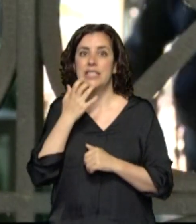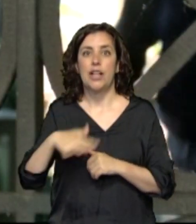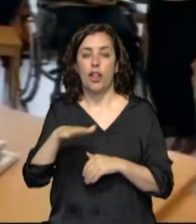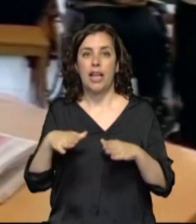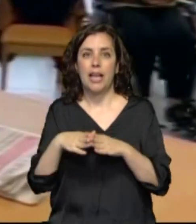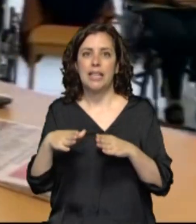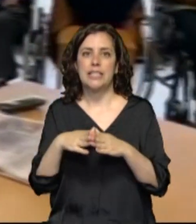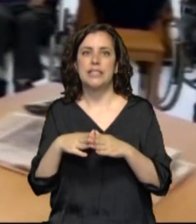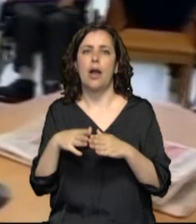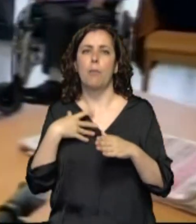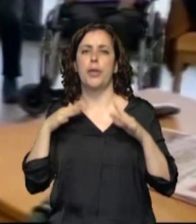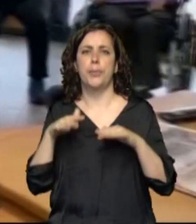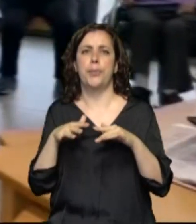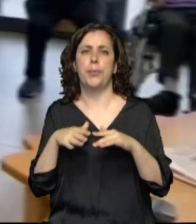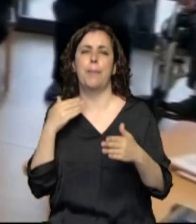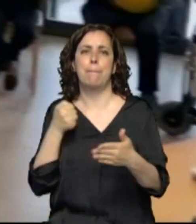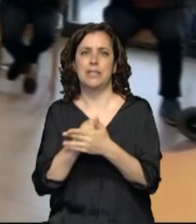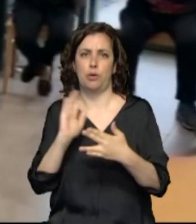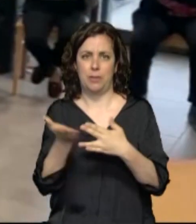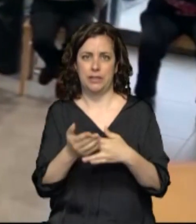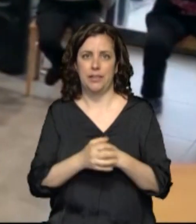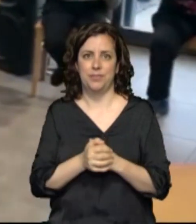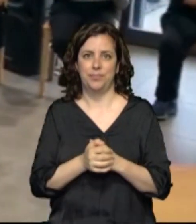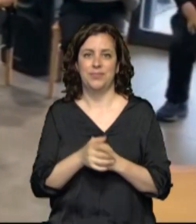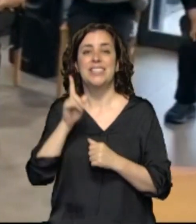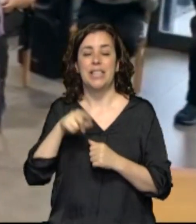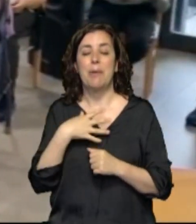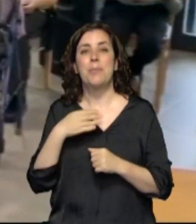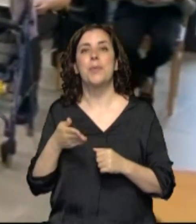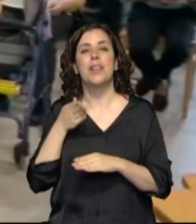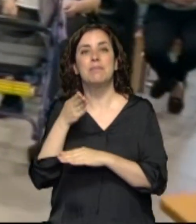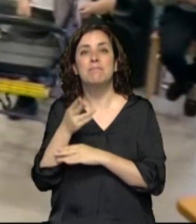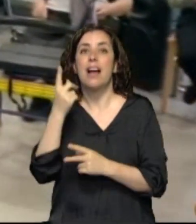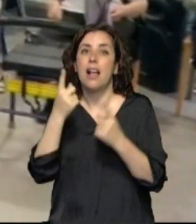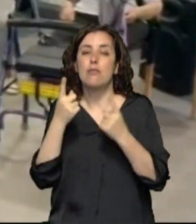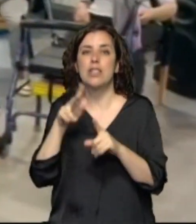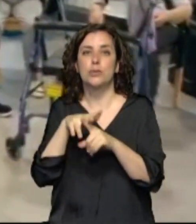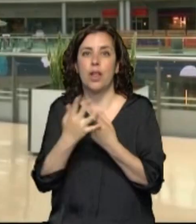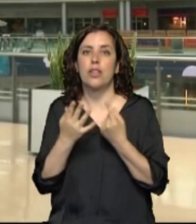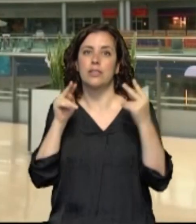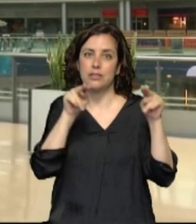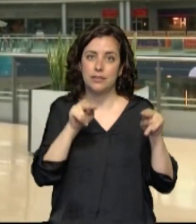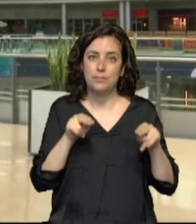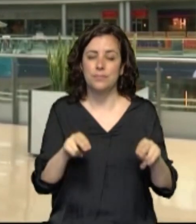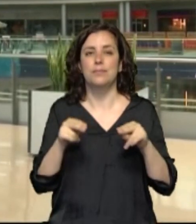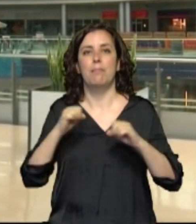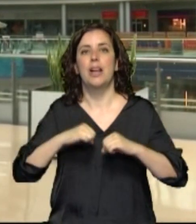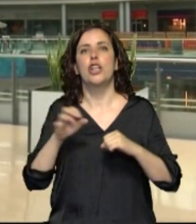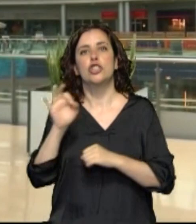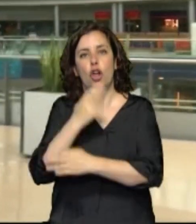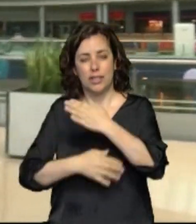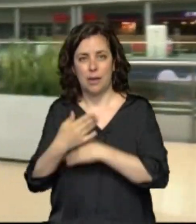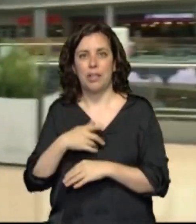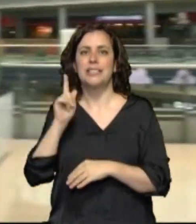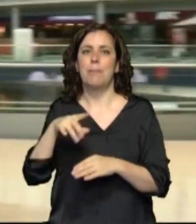Las comunidades podrán permitir visitas a las residencias de personas mayores, en algunos casos, o con discapacidad. También reabren